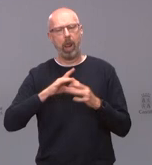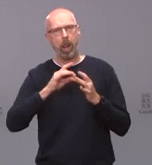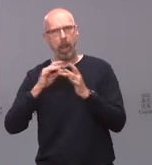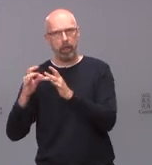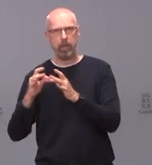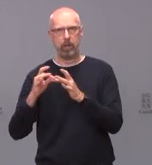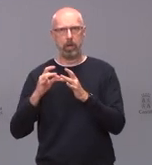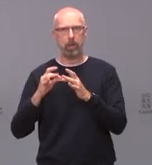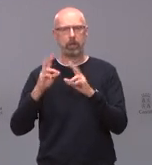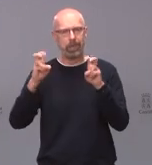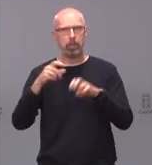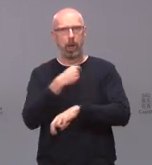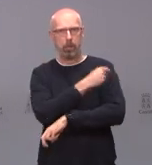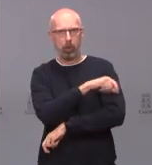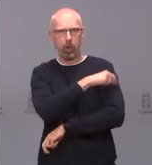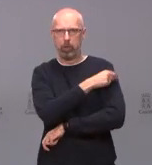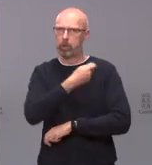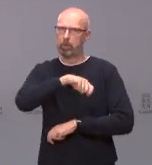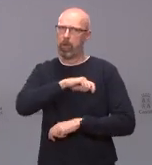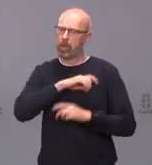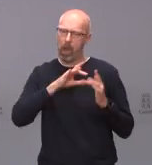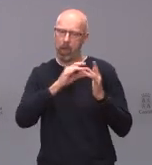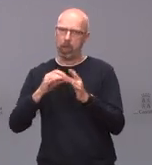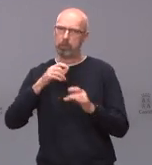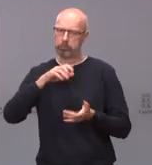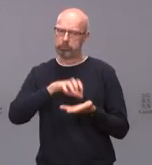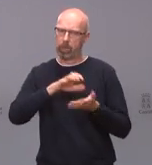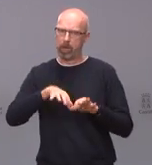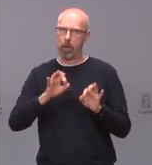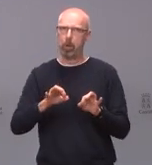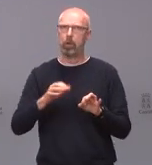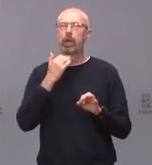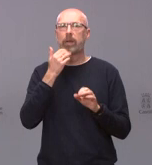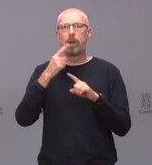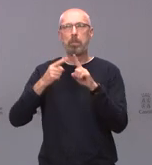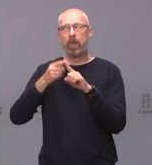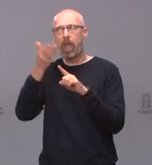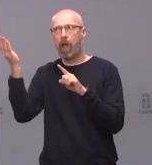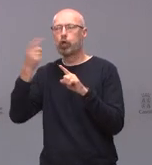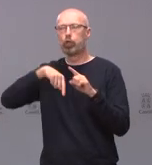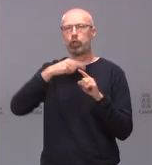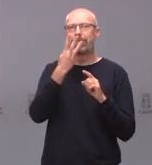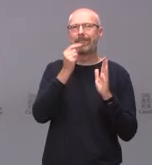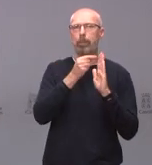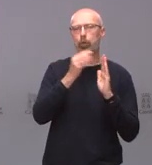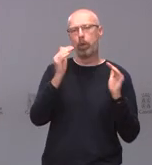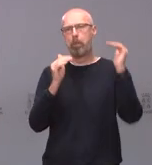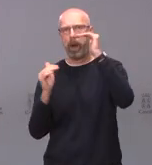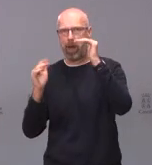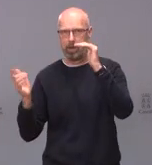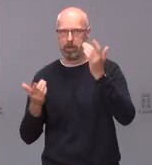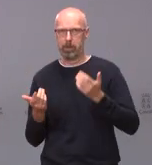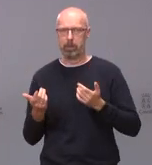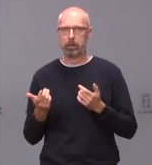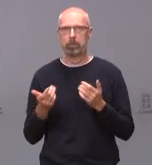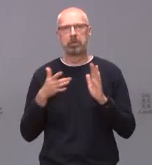vacunación en nuestro país que estamos casi tres puntos por encima de la media en cobertura de vacunación con lo cual